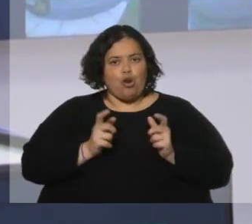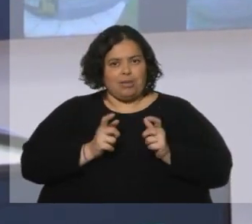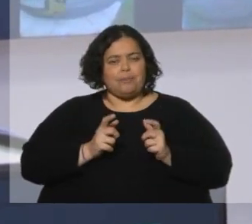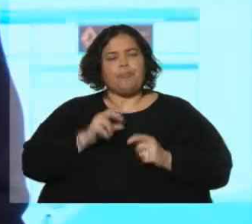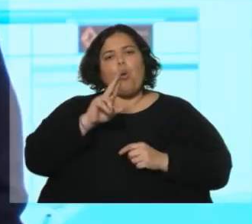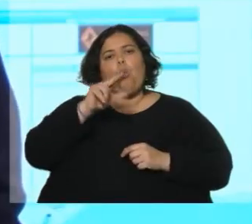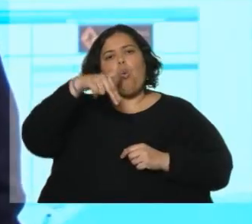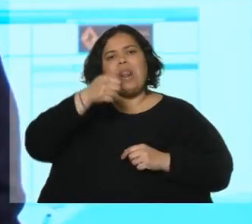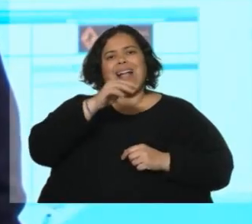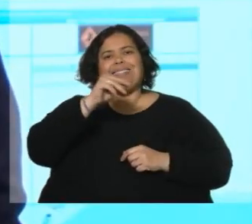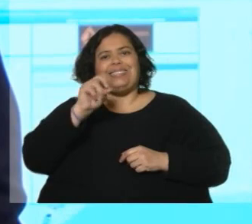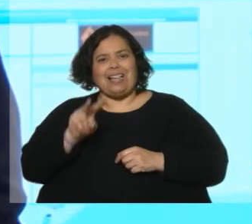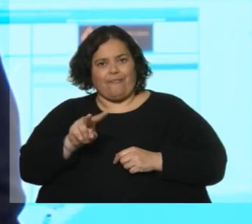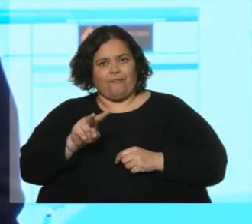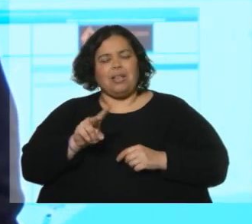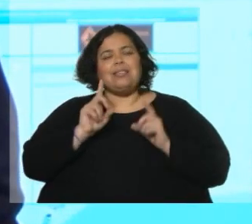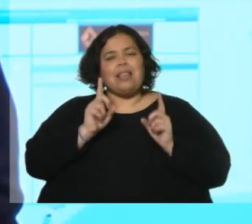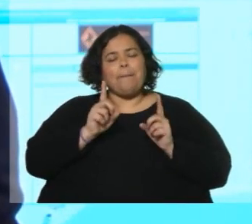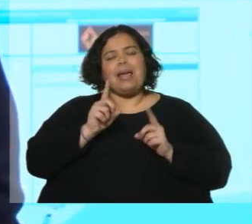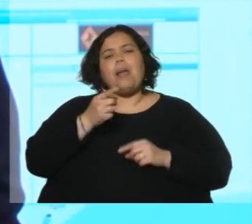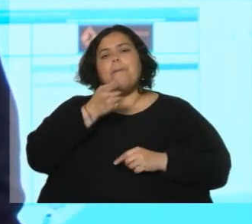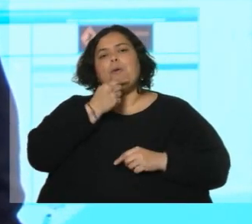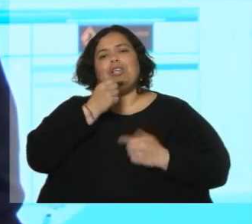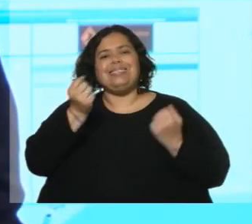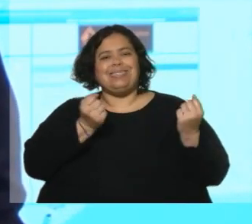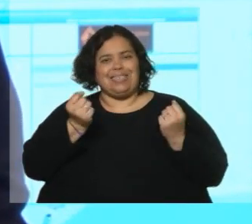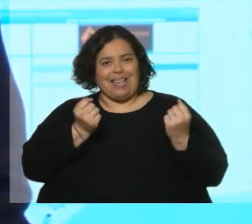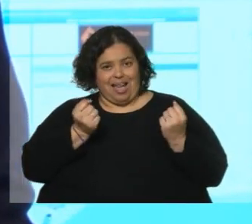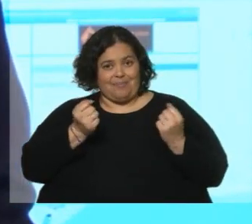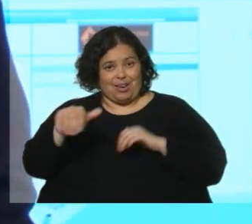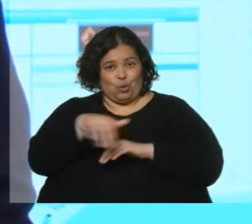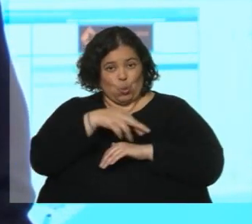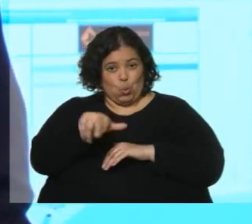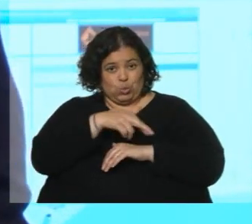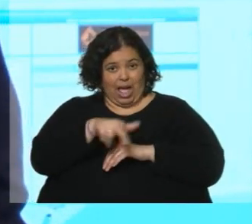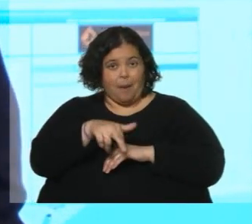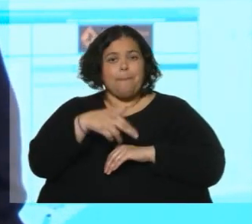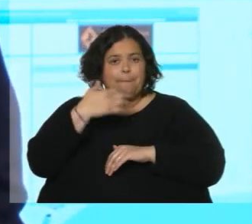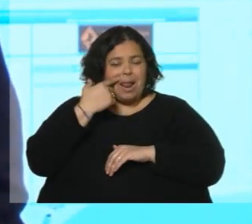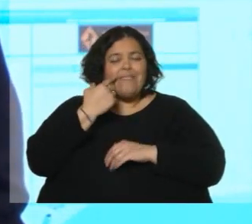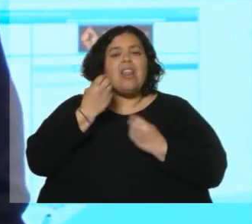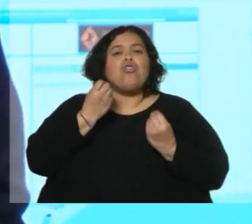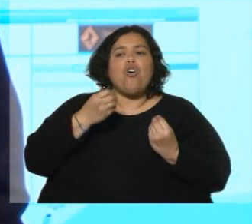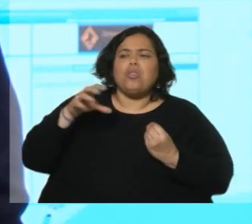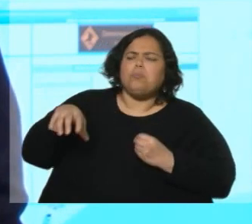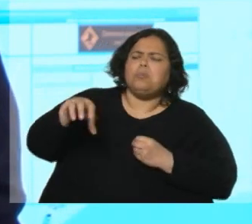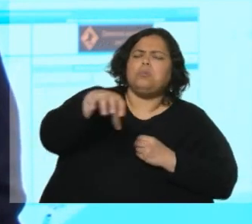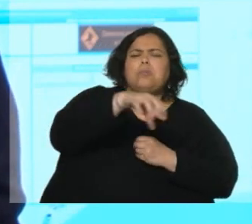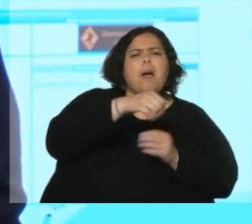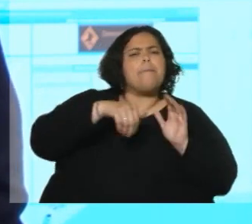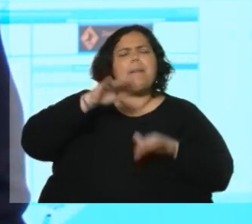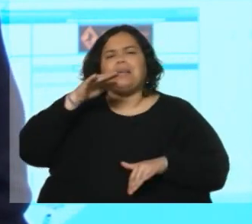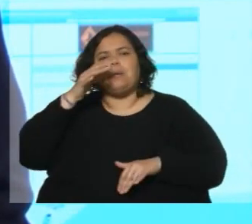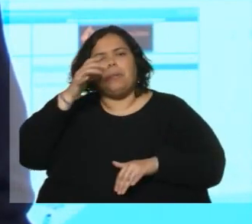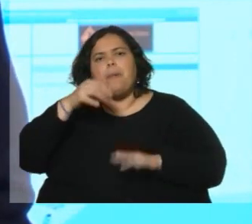UNASED y con la Policía Caminera, determinando cuáles son los puntos más críticos de nuestra red vial,